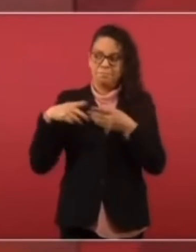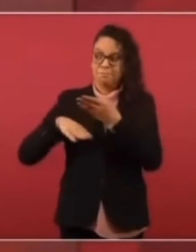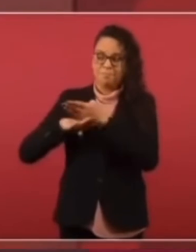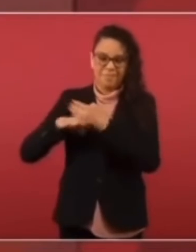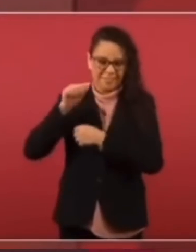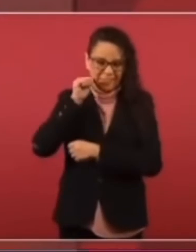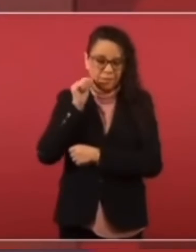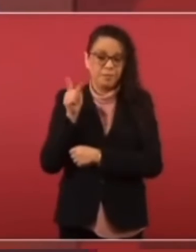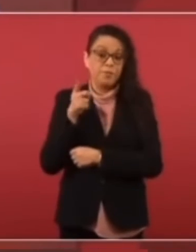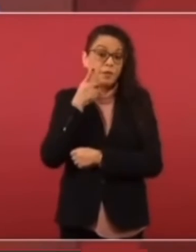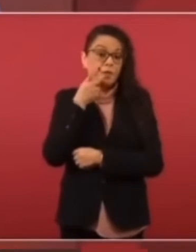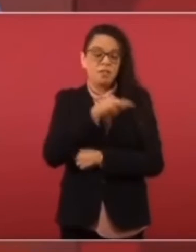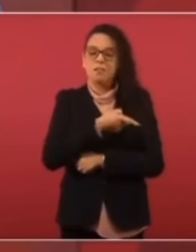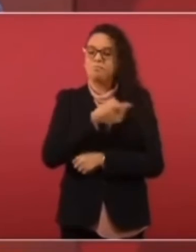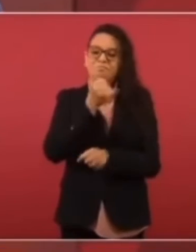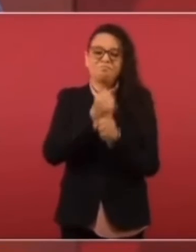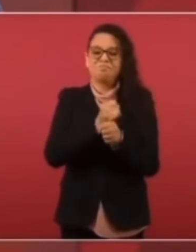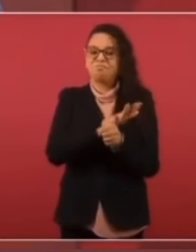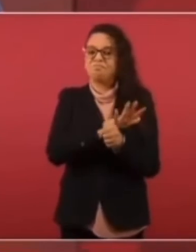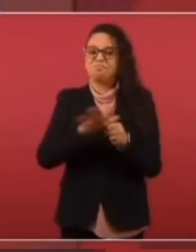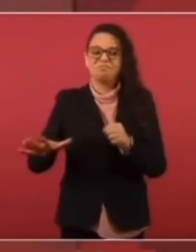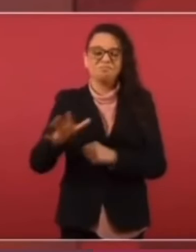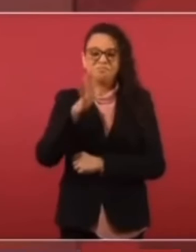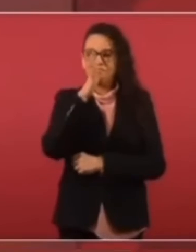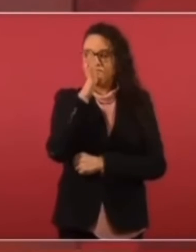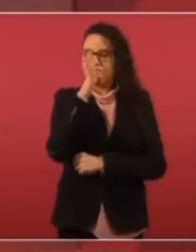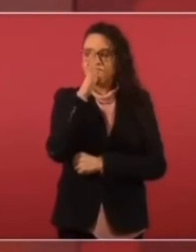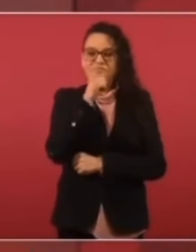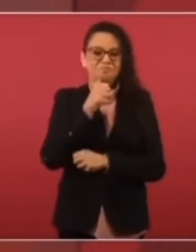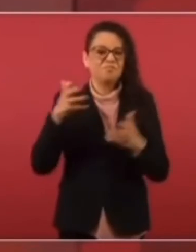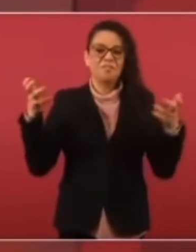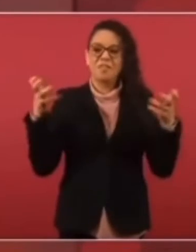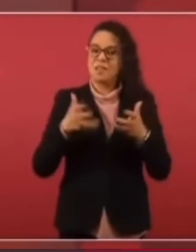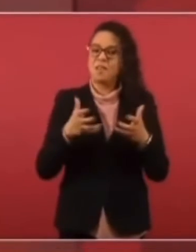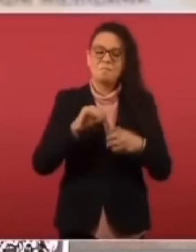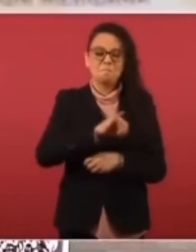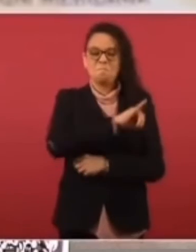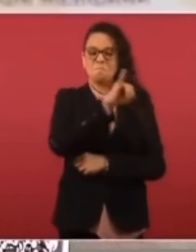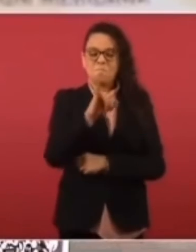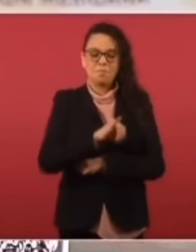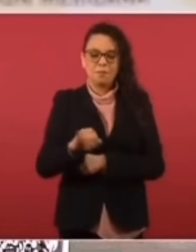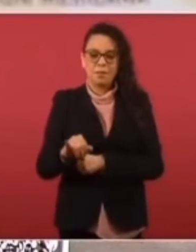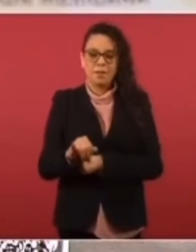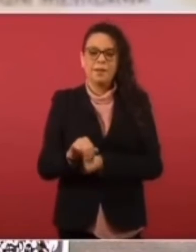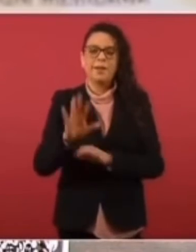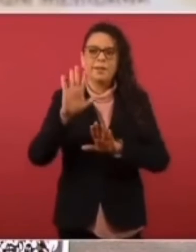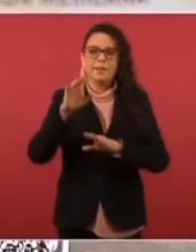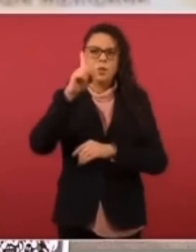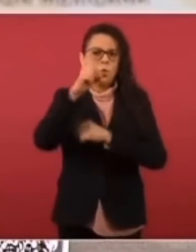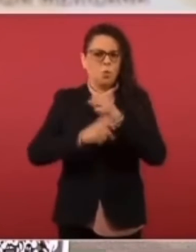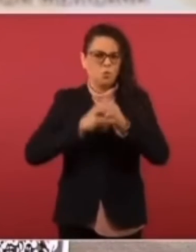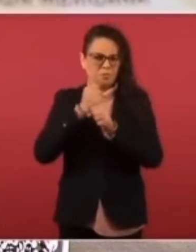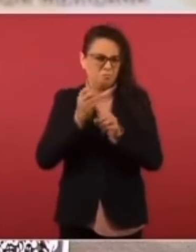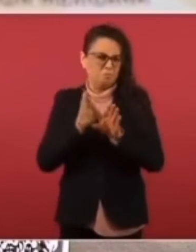a poder lograrlo, porque hace como un año hablé